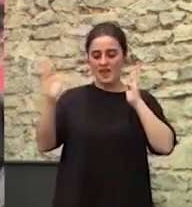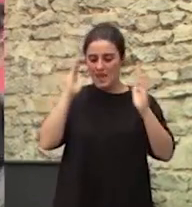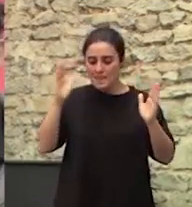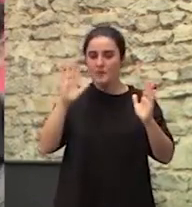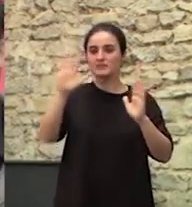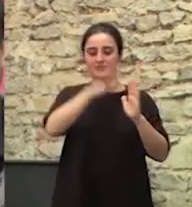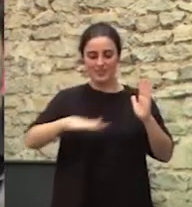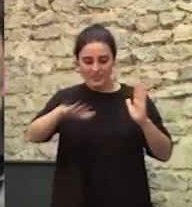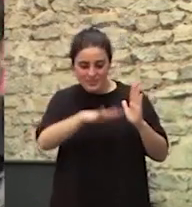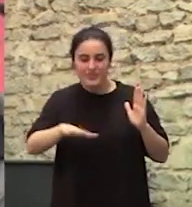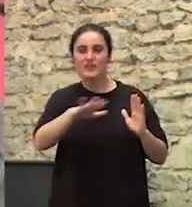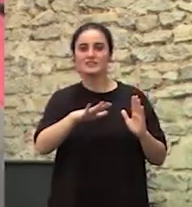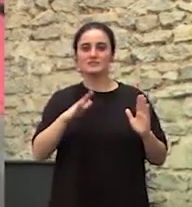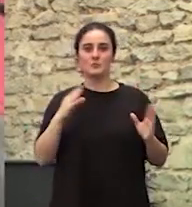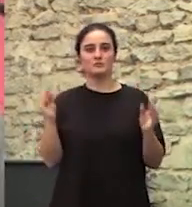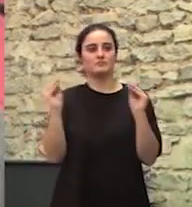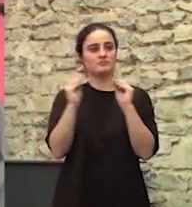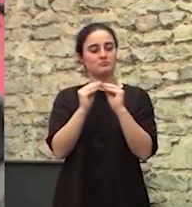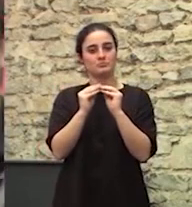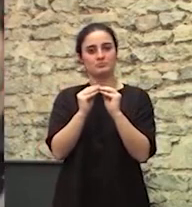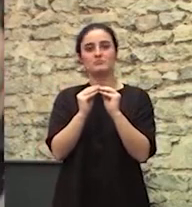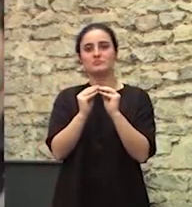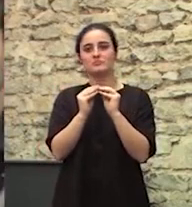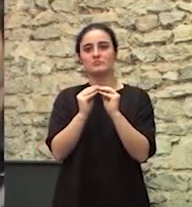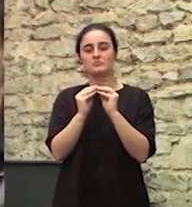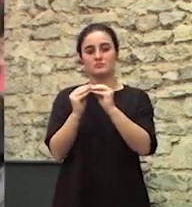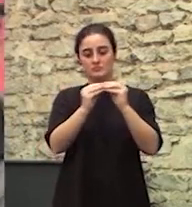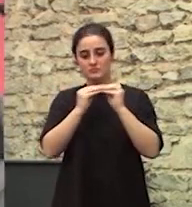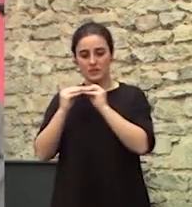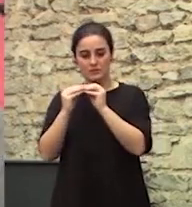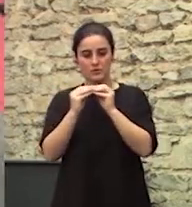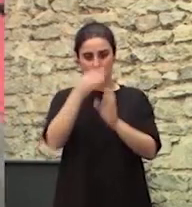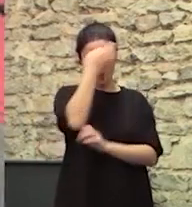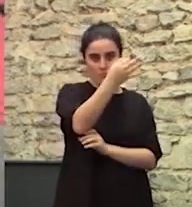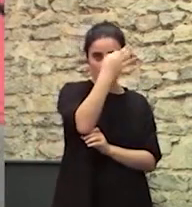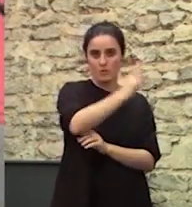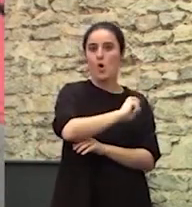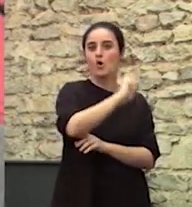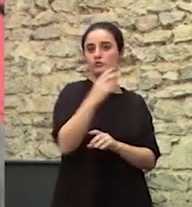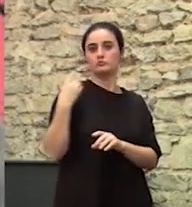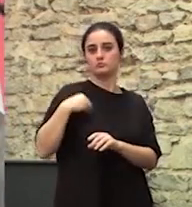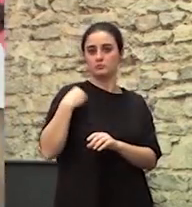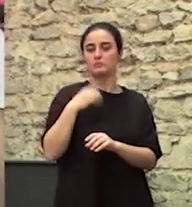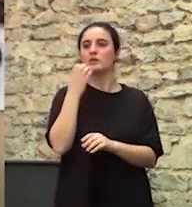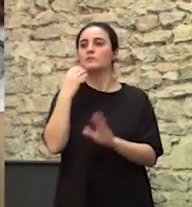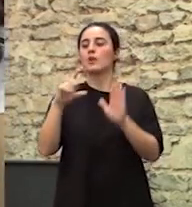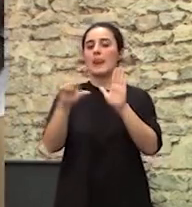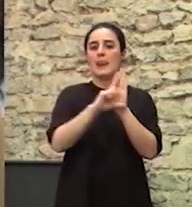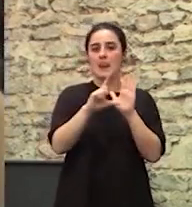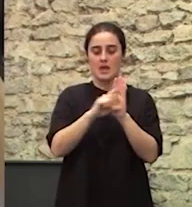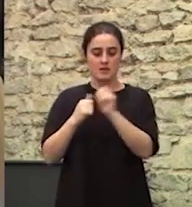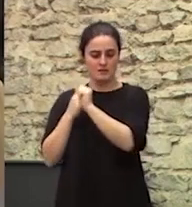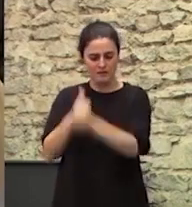las regiones geográficas Que paralelamente Se hacía con otros pueblos Todas estas leyes Todos estos